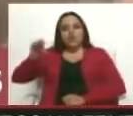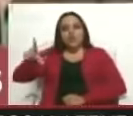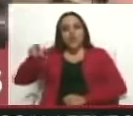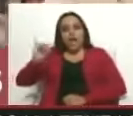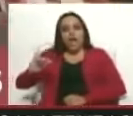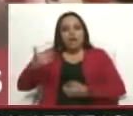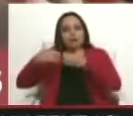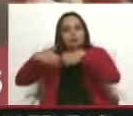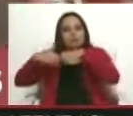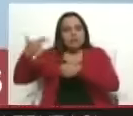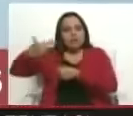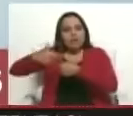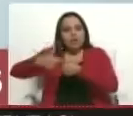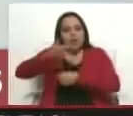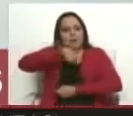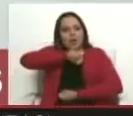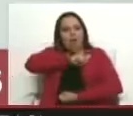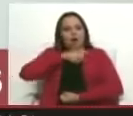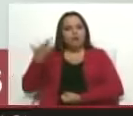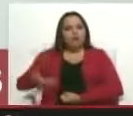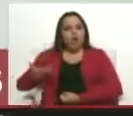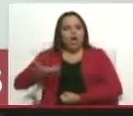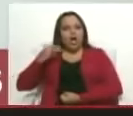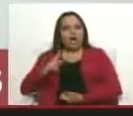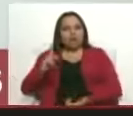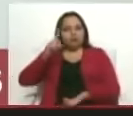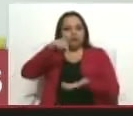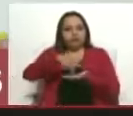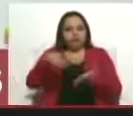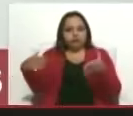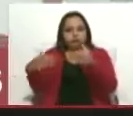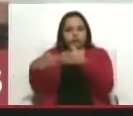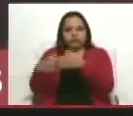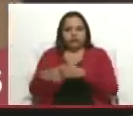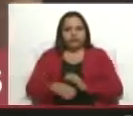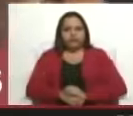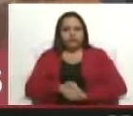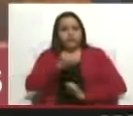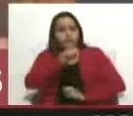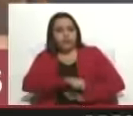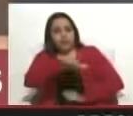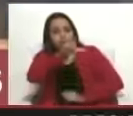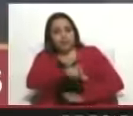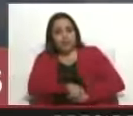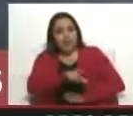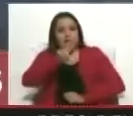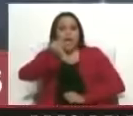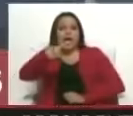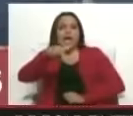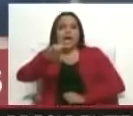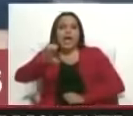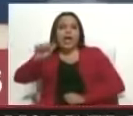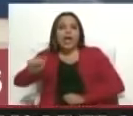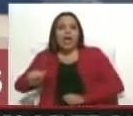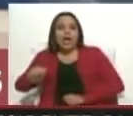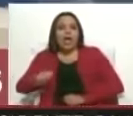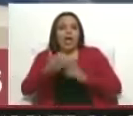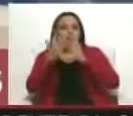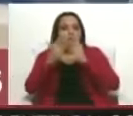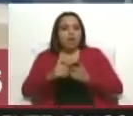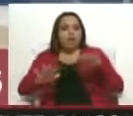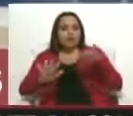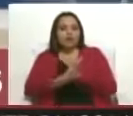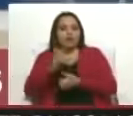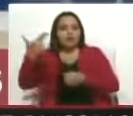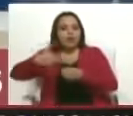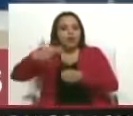representada en la campiña, mi estimada María Gabriela. Justamente por Francisco José Guéa, administrador solidario de Repsol Exploración,